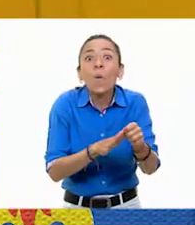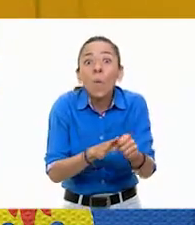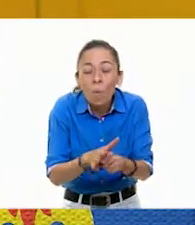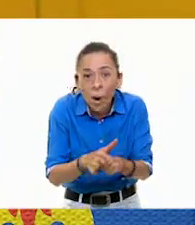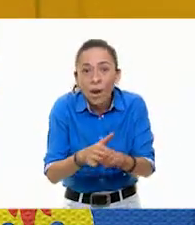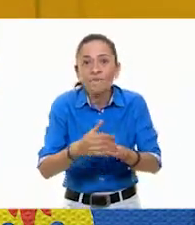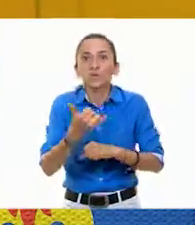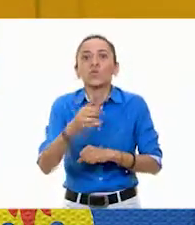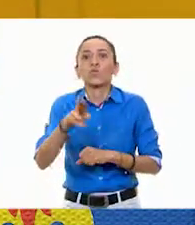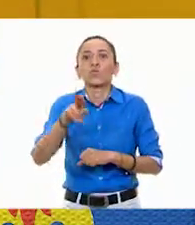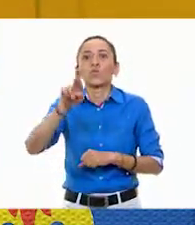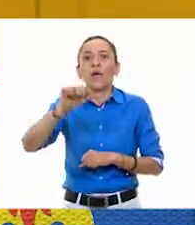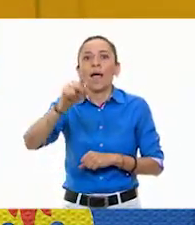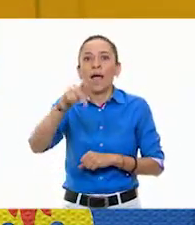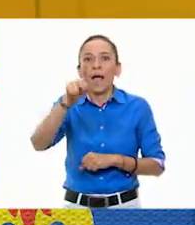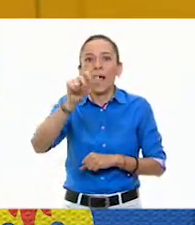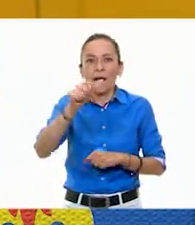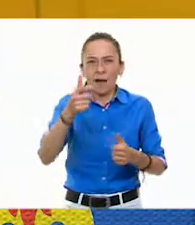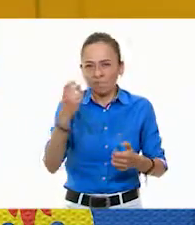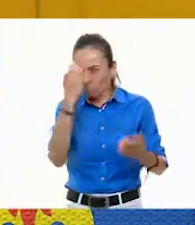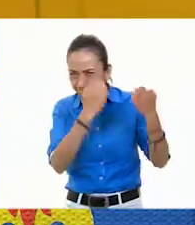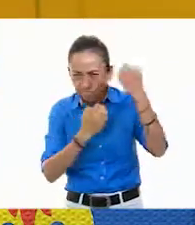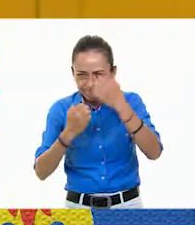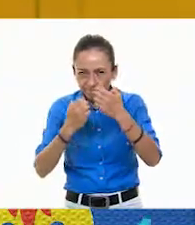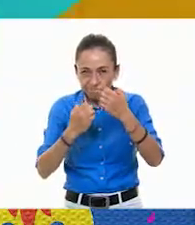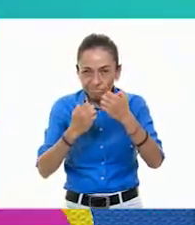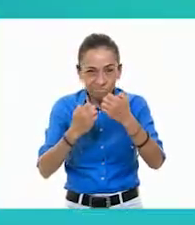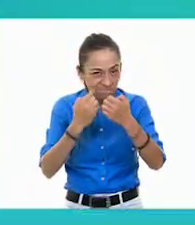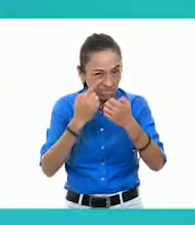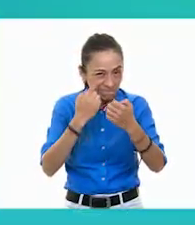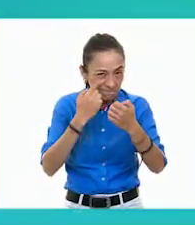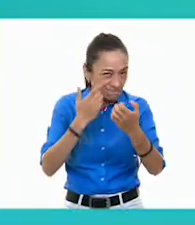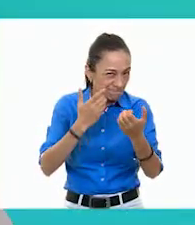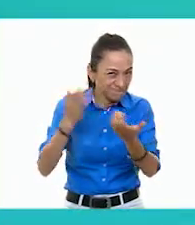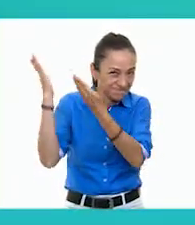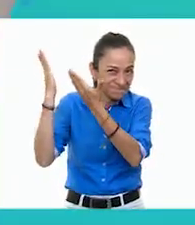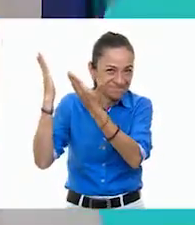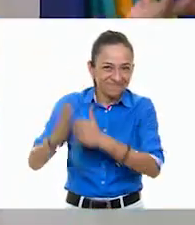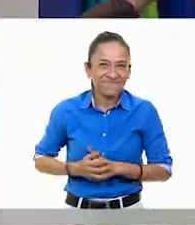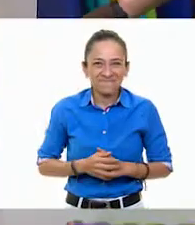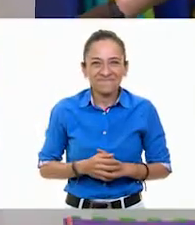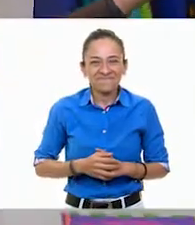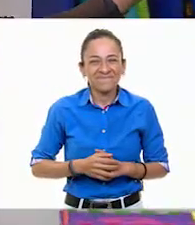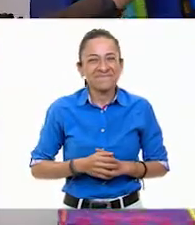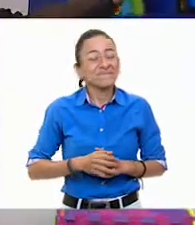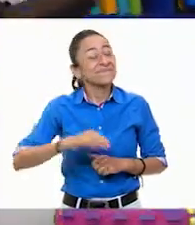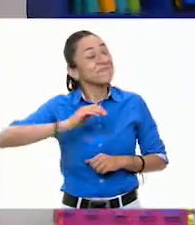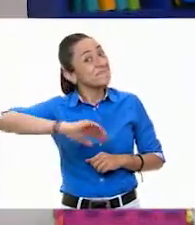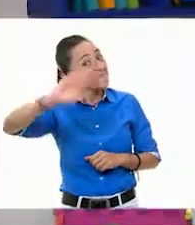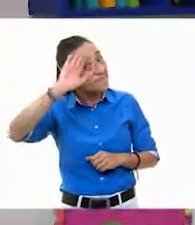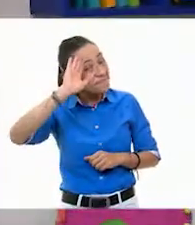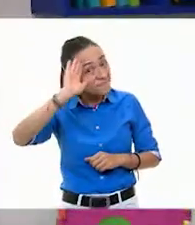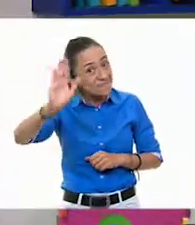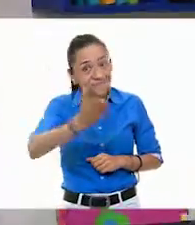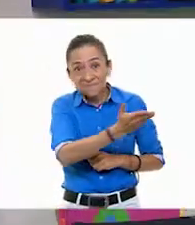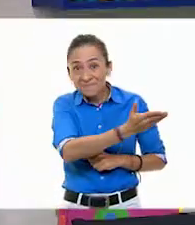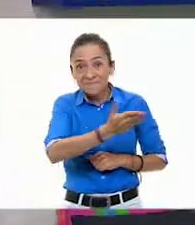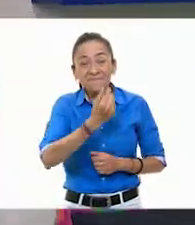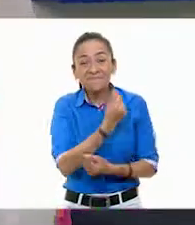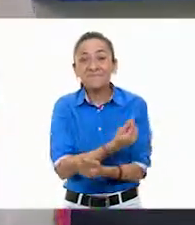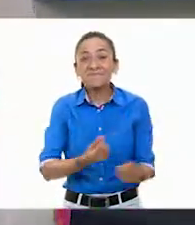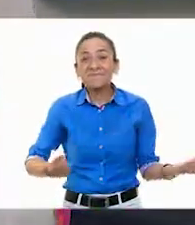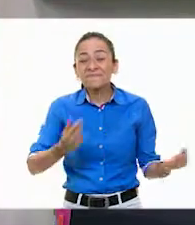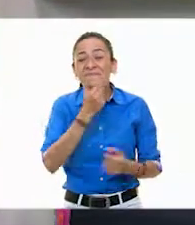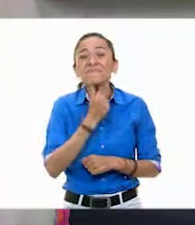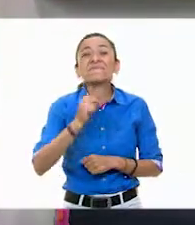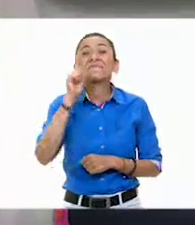¡Ja, ja, ja, ja! ¡Vamos a verlo! Fin. ¡Hola! ¿Cómo están, niñas